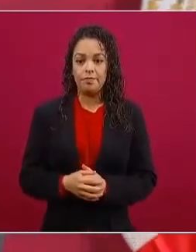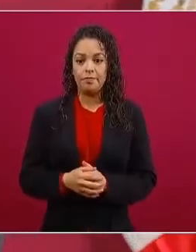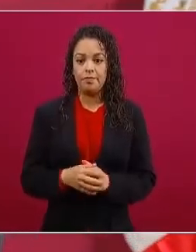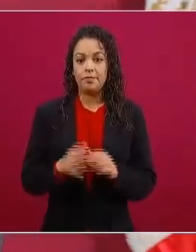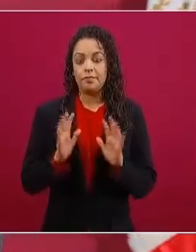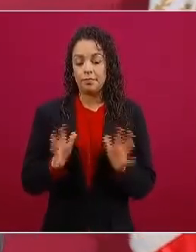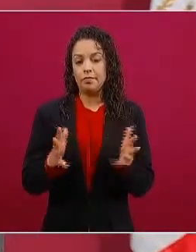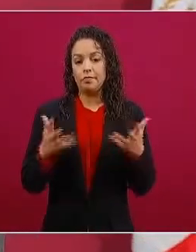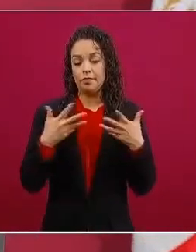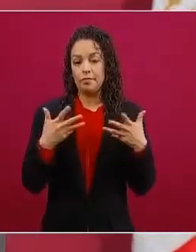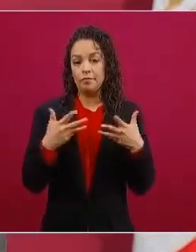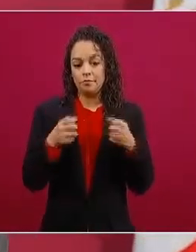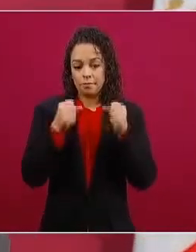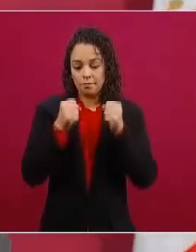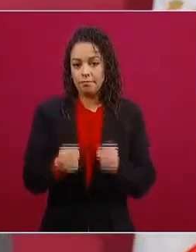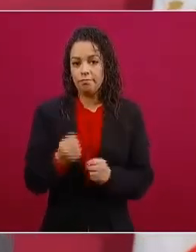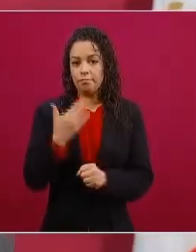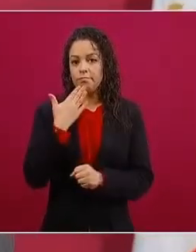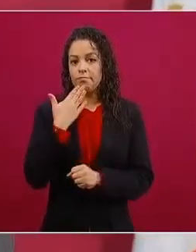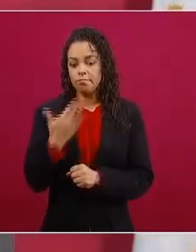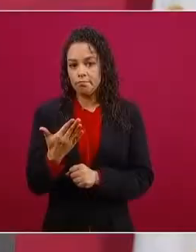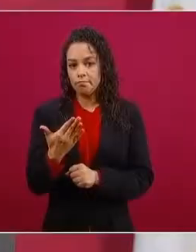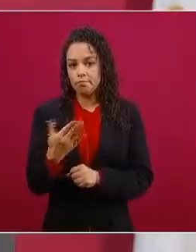considerando un precio